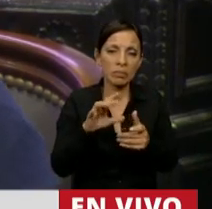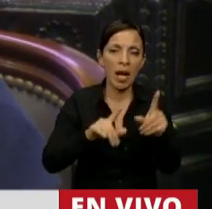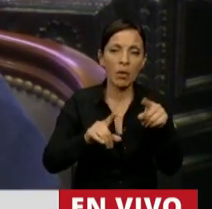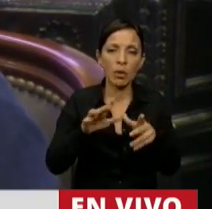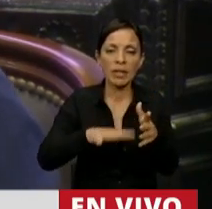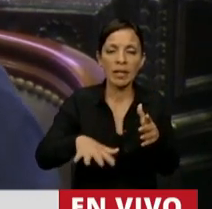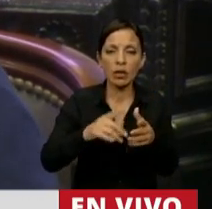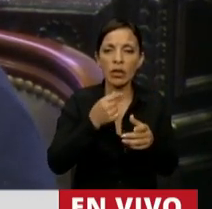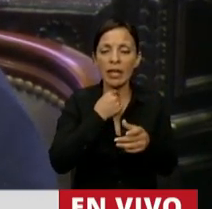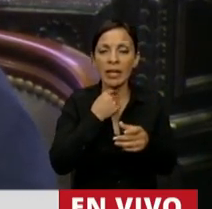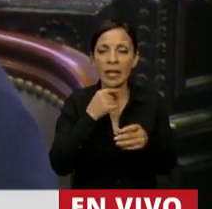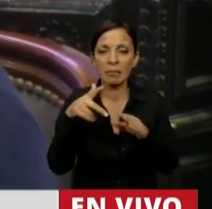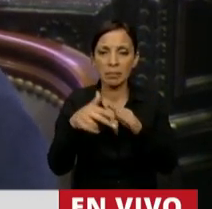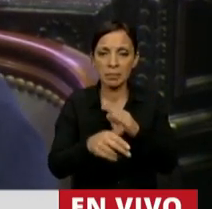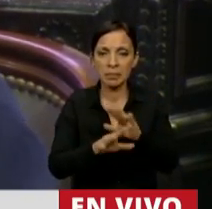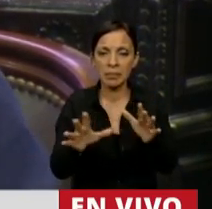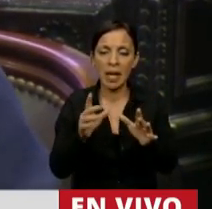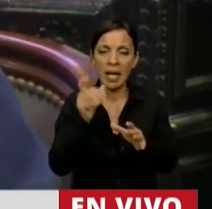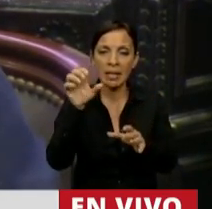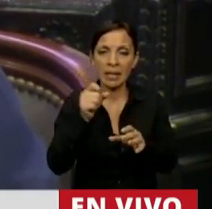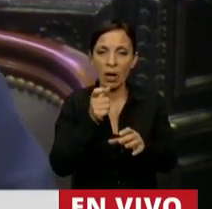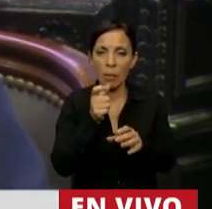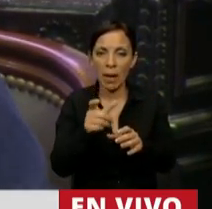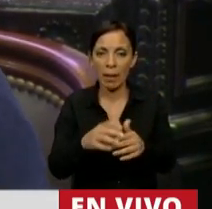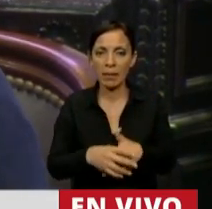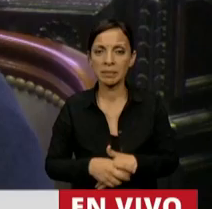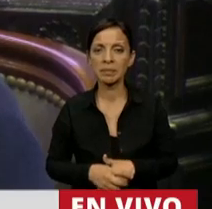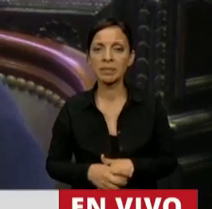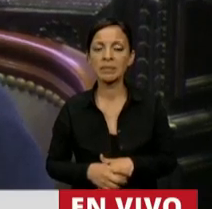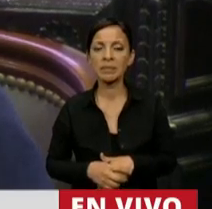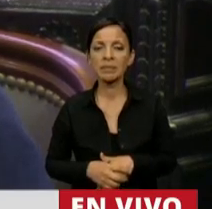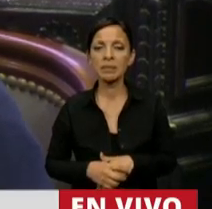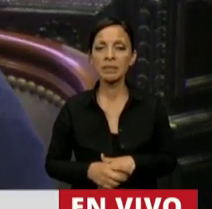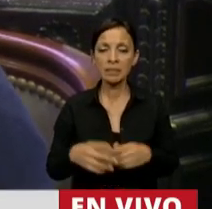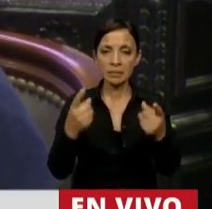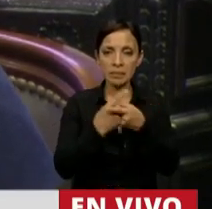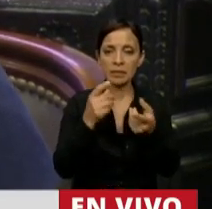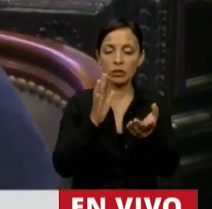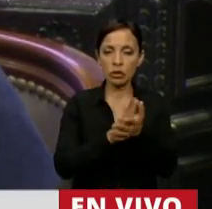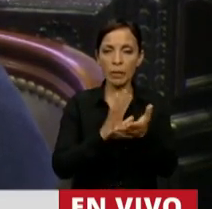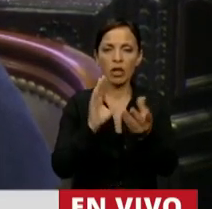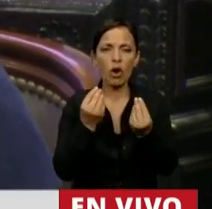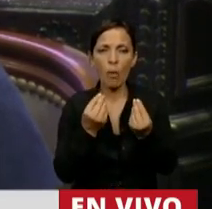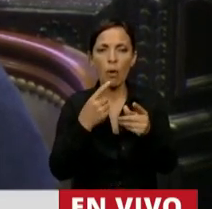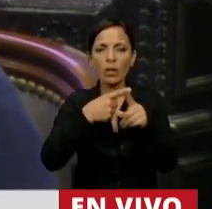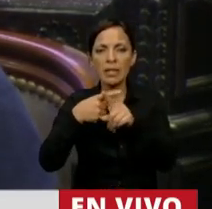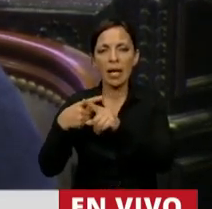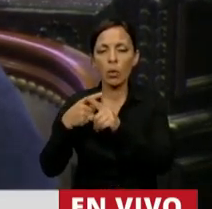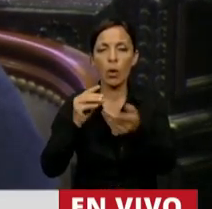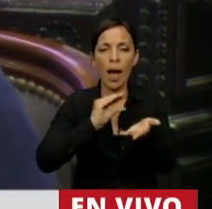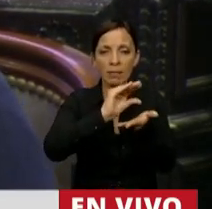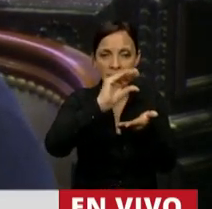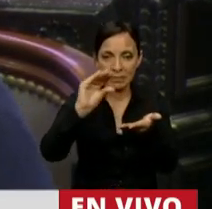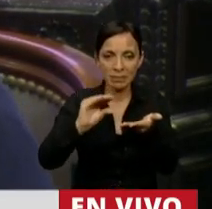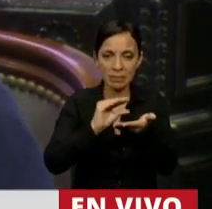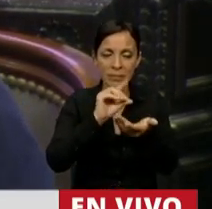buscan una secesión, trajo esa palabra. La discusión sobre los criterios de asignación en un federalismo